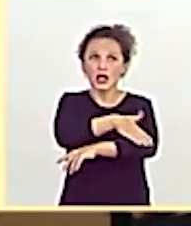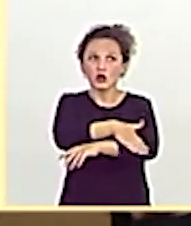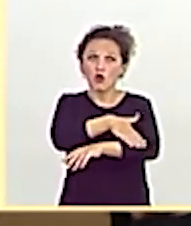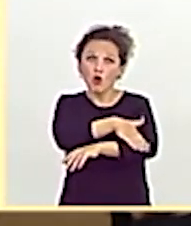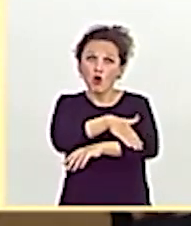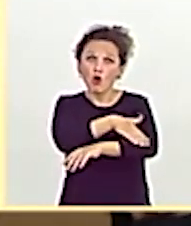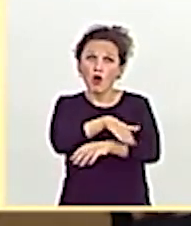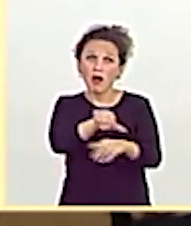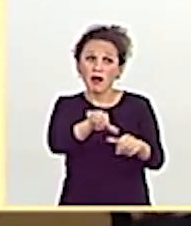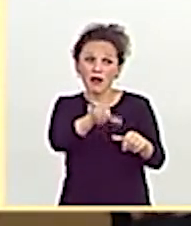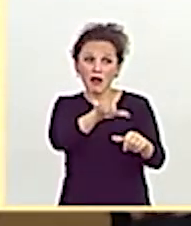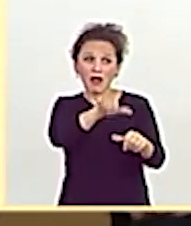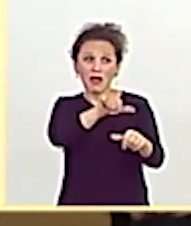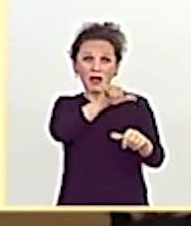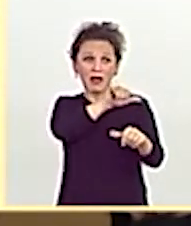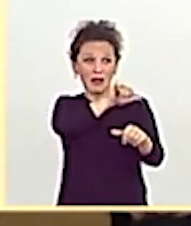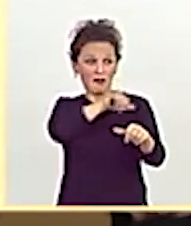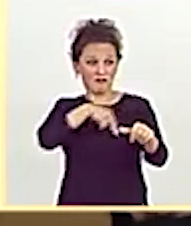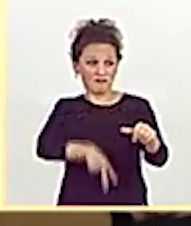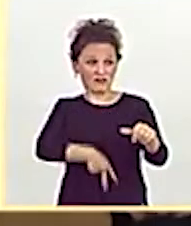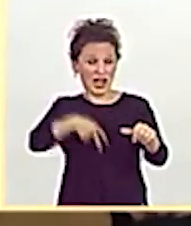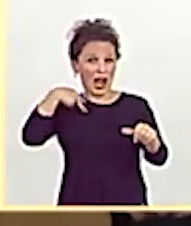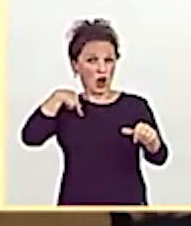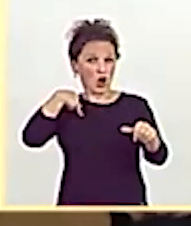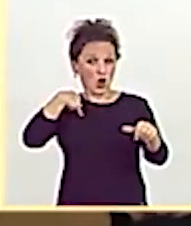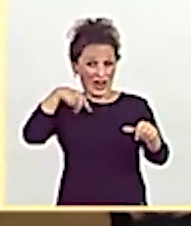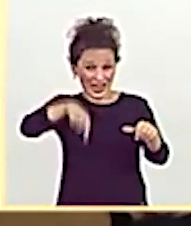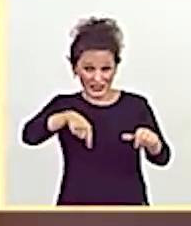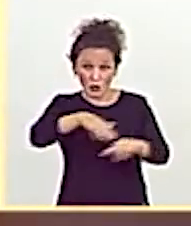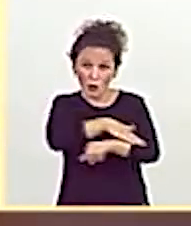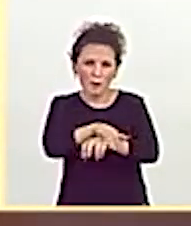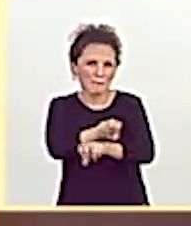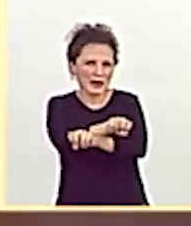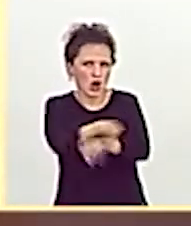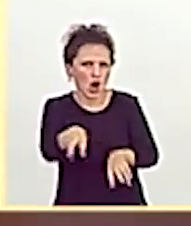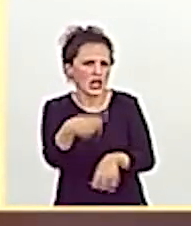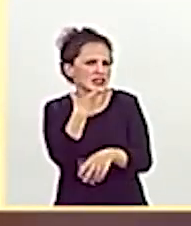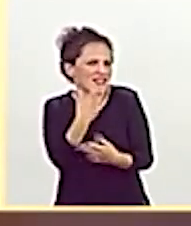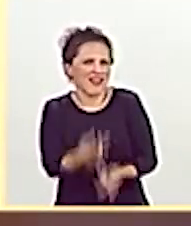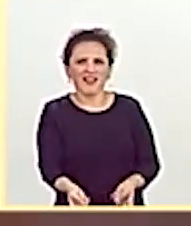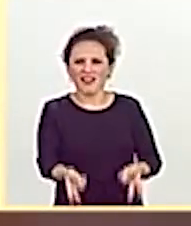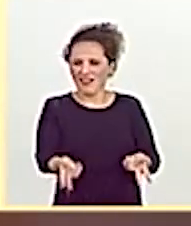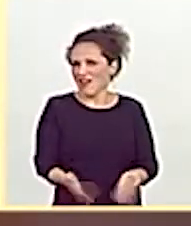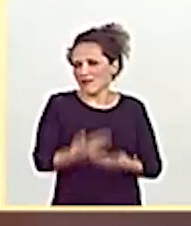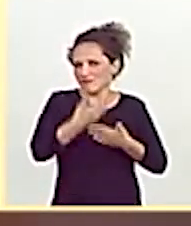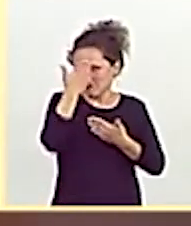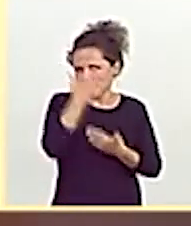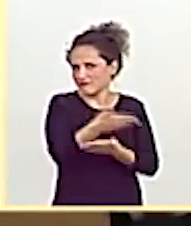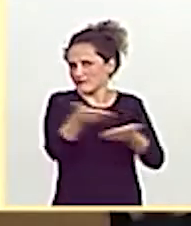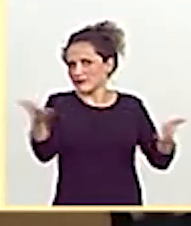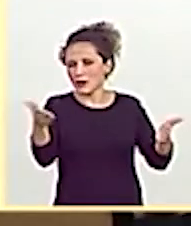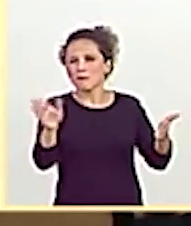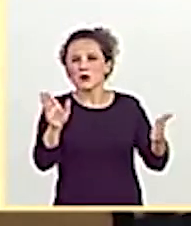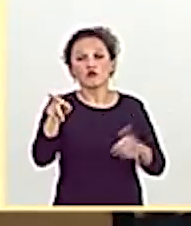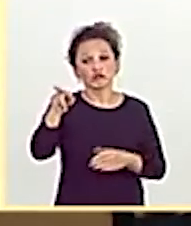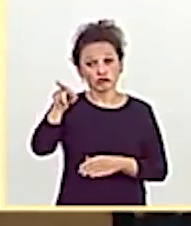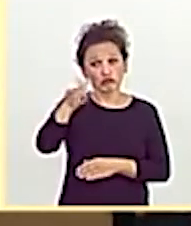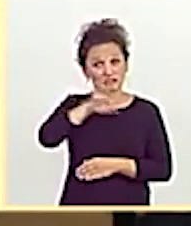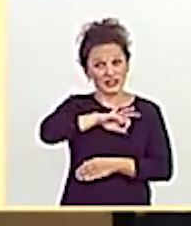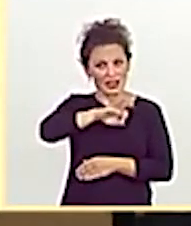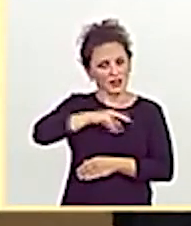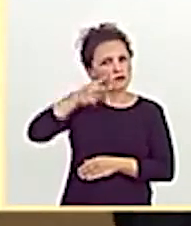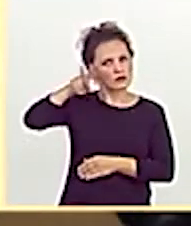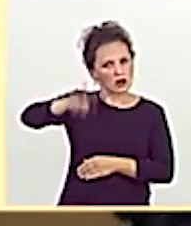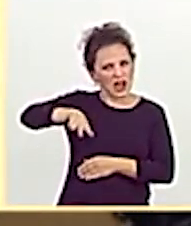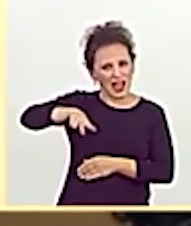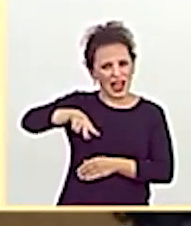que los gobiernos de Franco. Y lo dijo abiertamente. Ustedes reconocen, señoría, que les gustaría que